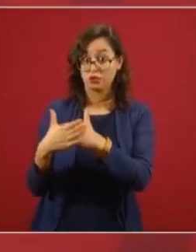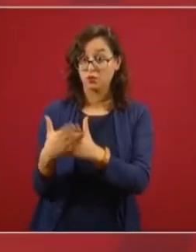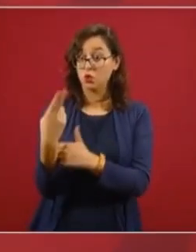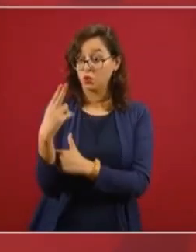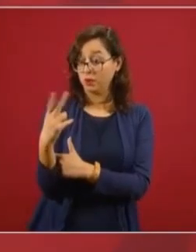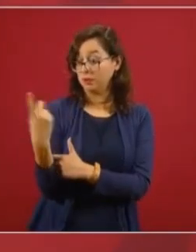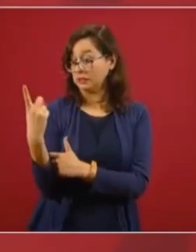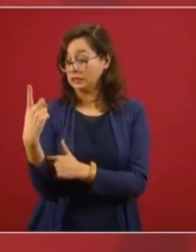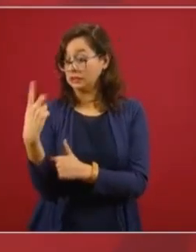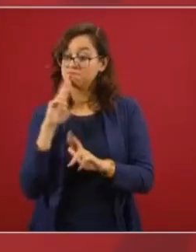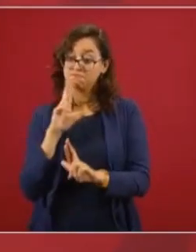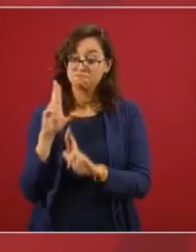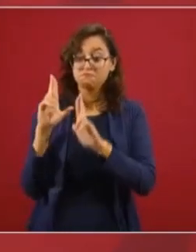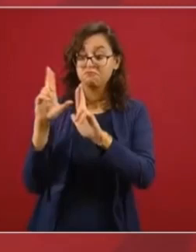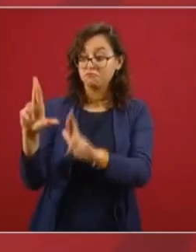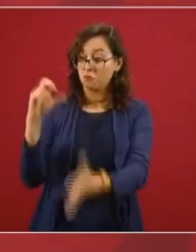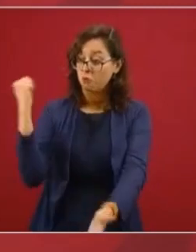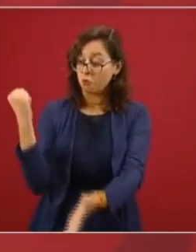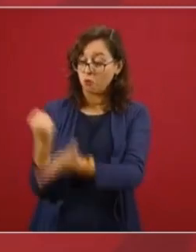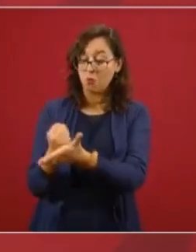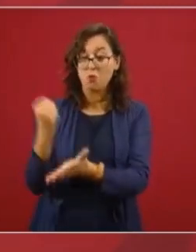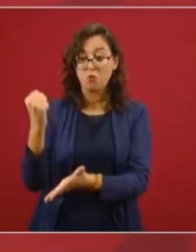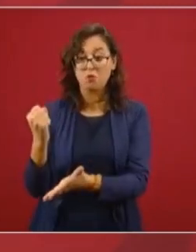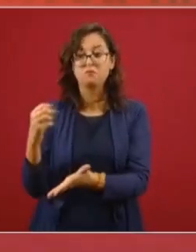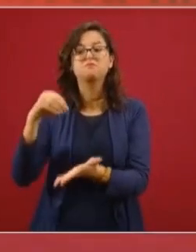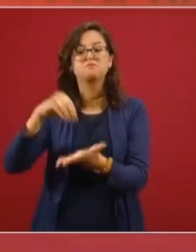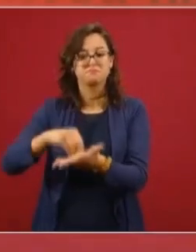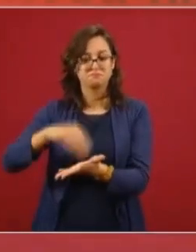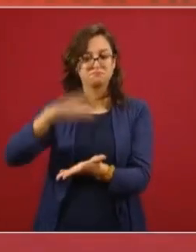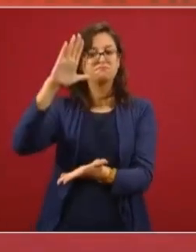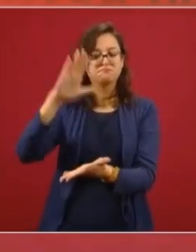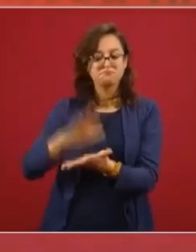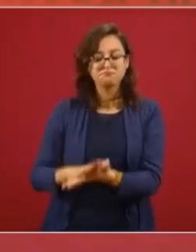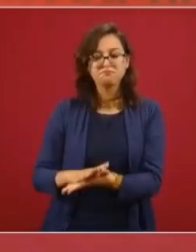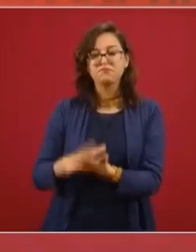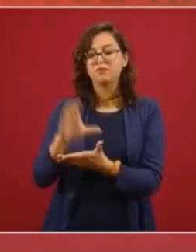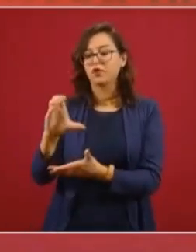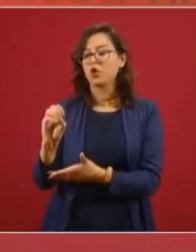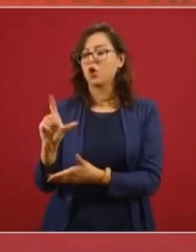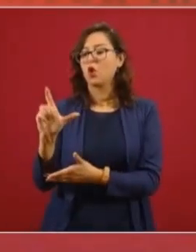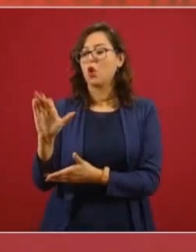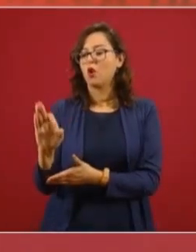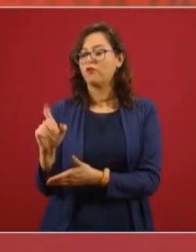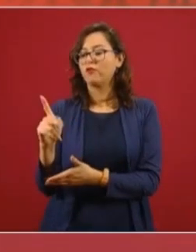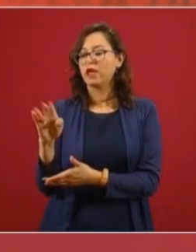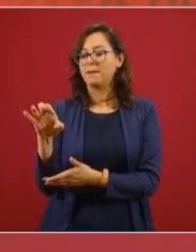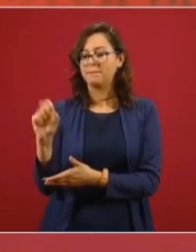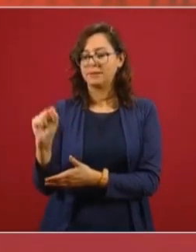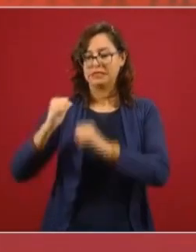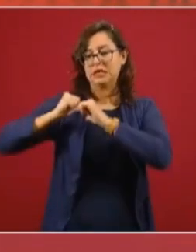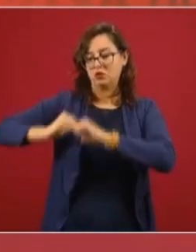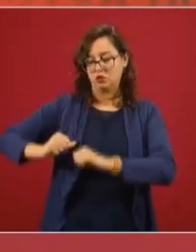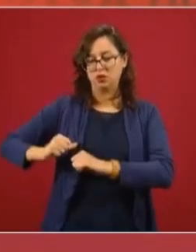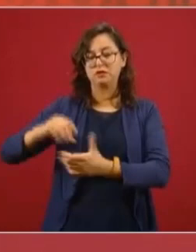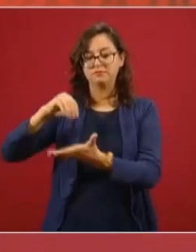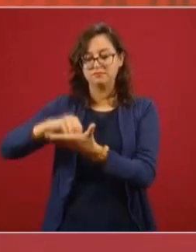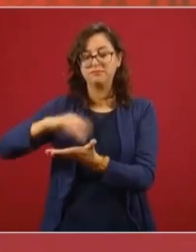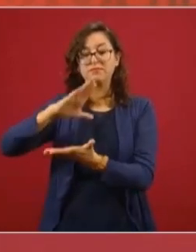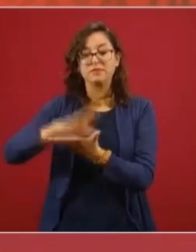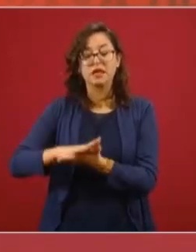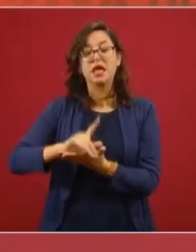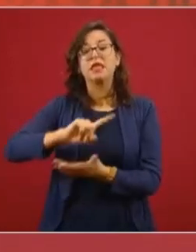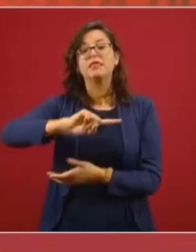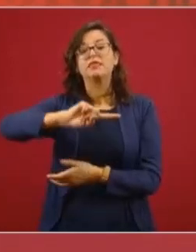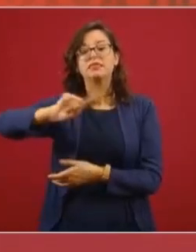3, procedemos al registro sanitario, como debe ser, ante COFEPRIS. Inmediatamente, durante el cuarto